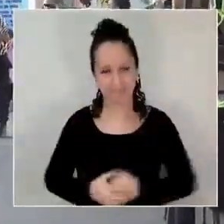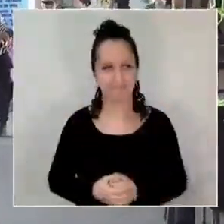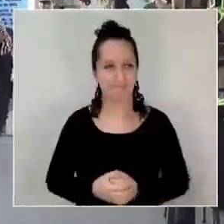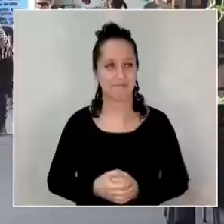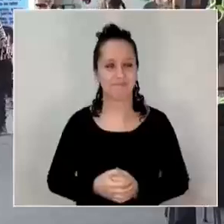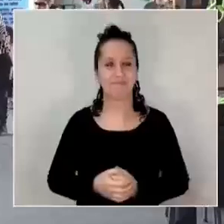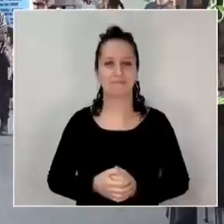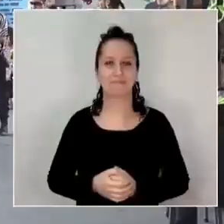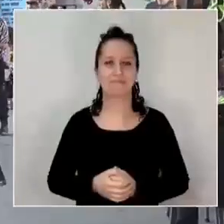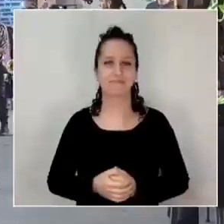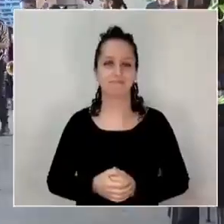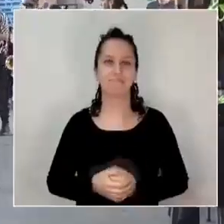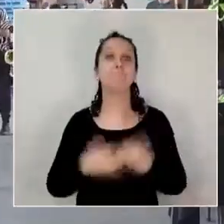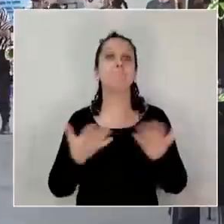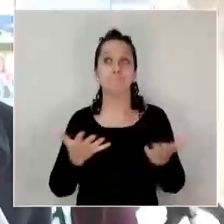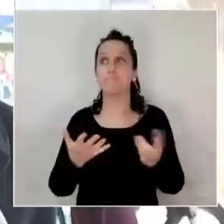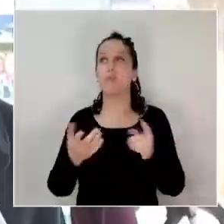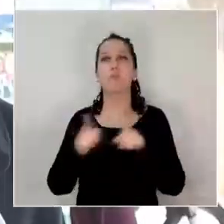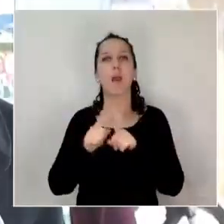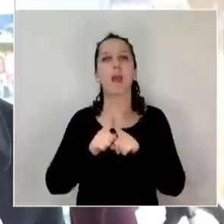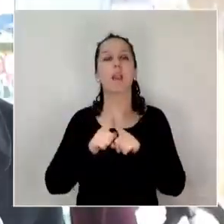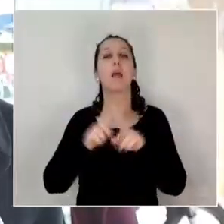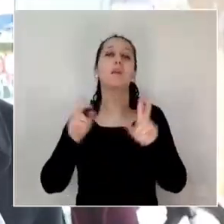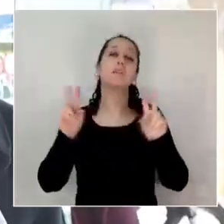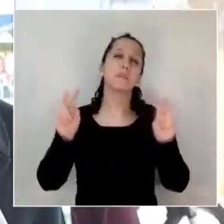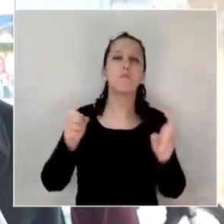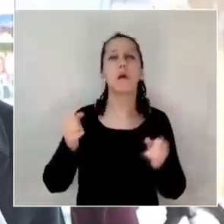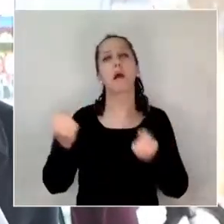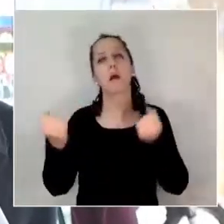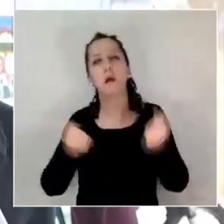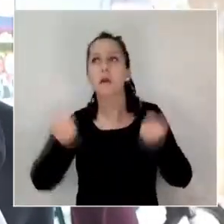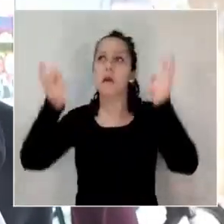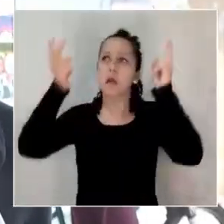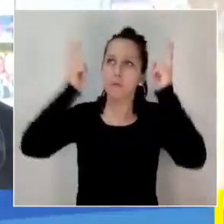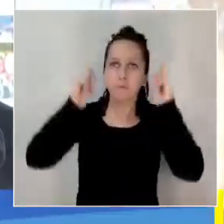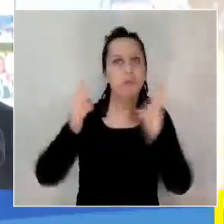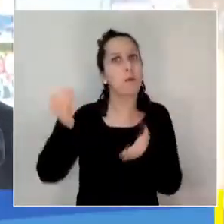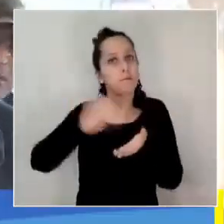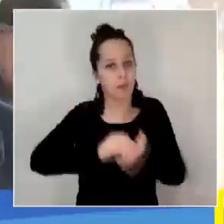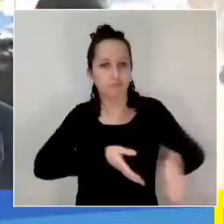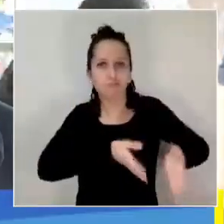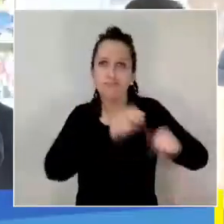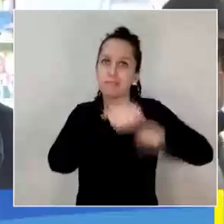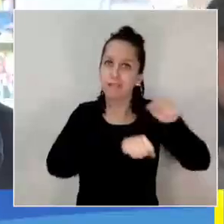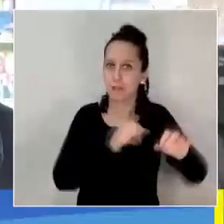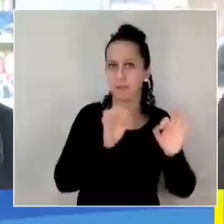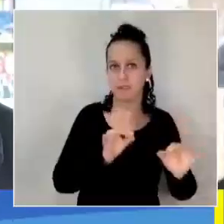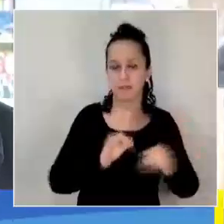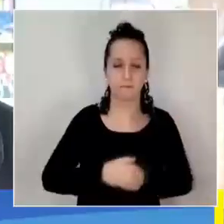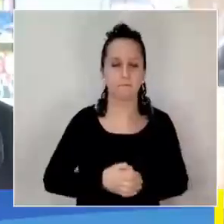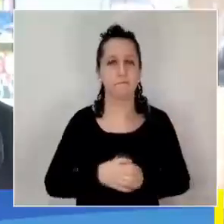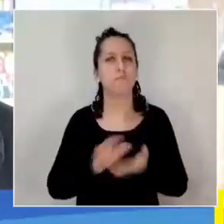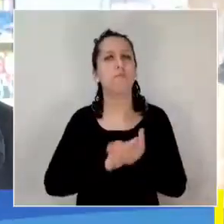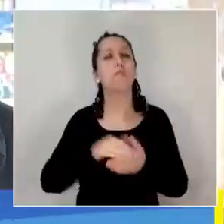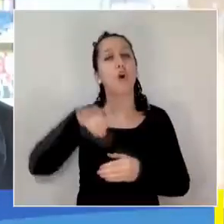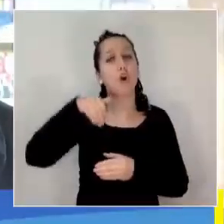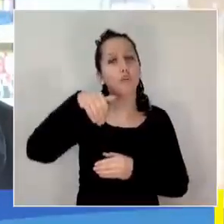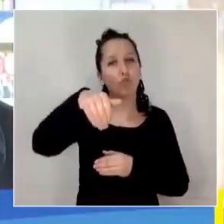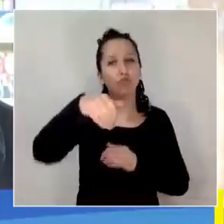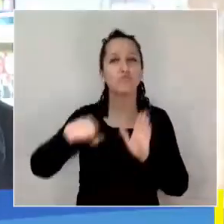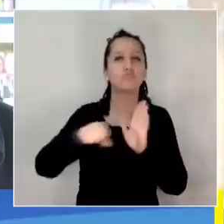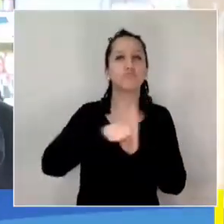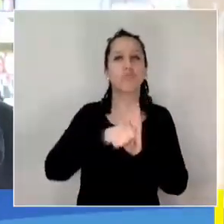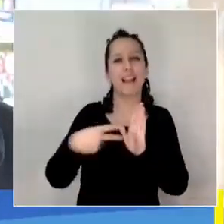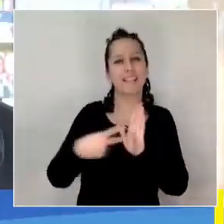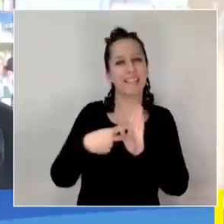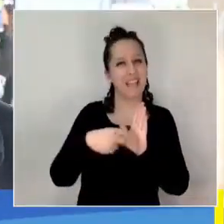A esta gran red de transporte público que se quiere implementar en nuestra zona, no solamente, por ejemplo, con buses eléctricos, sino que